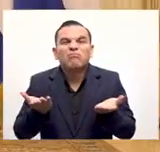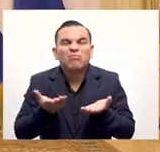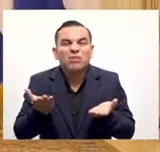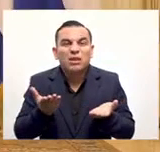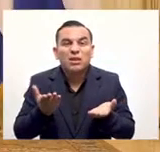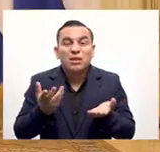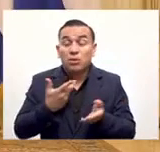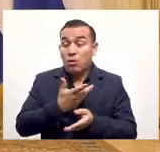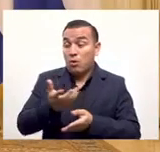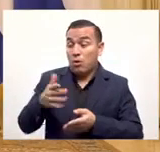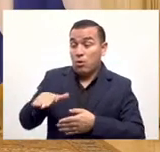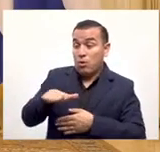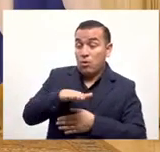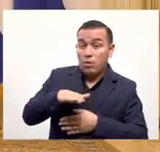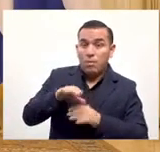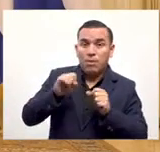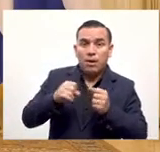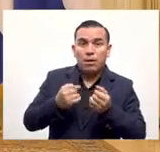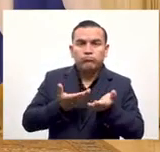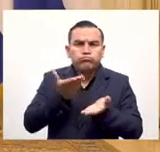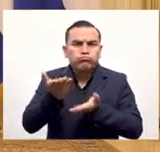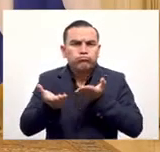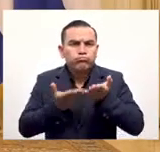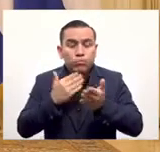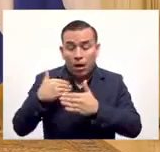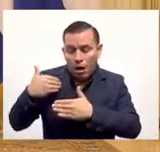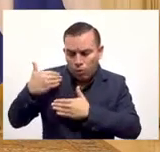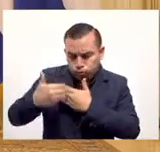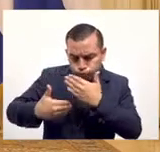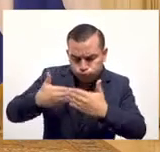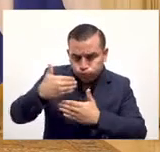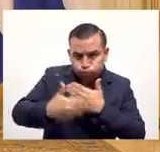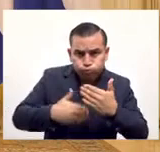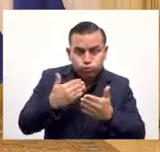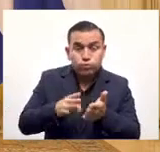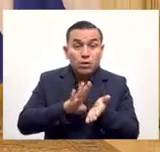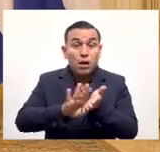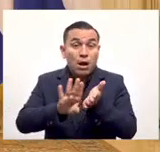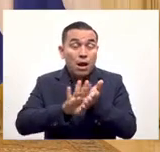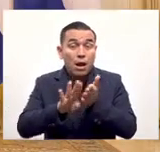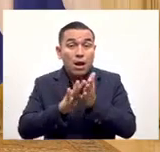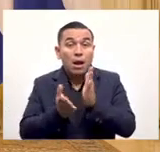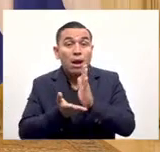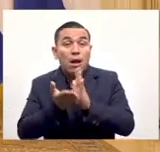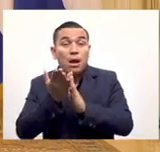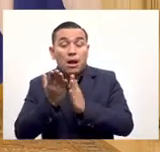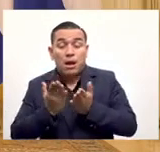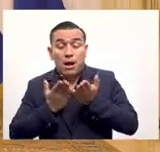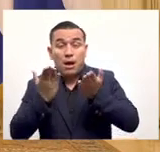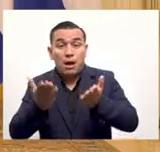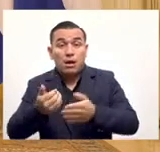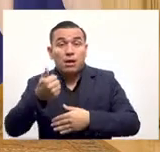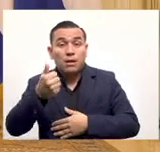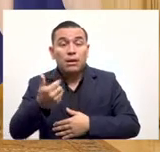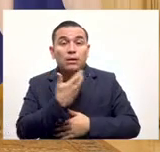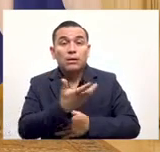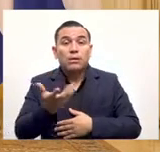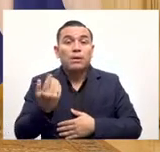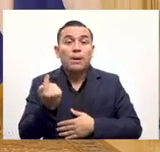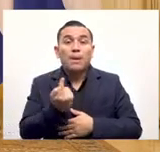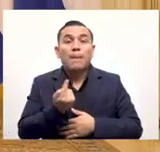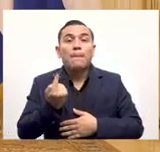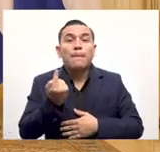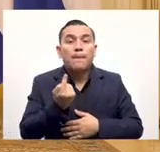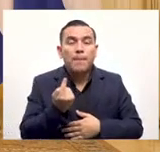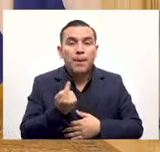lo más probable es que vaya y los consuma a otro lado y por lo tanto va haber una cadena de consumo que no solo lo va a beneficiar a él sino que va a beneficiar a otros